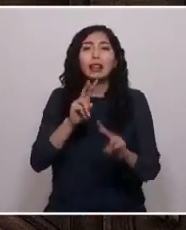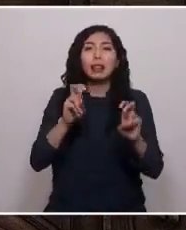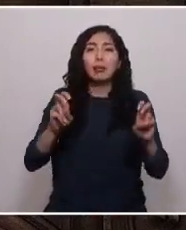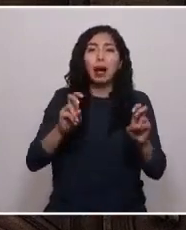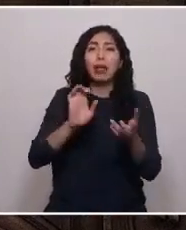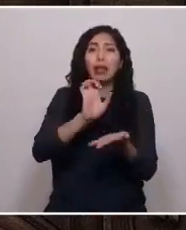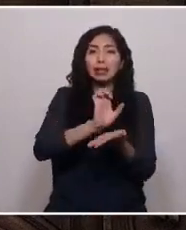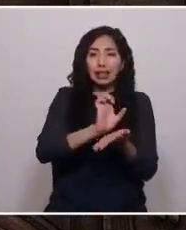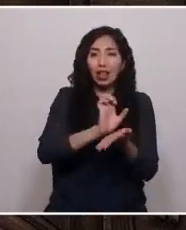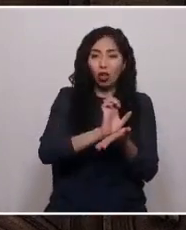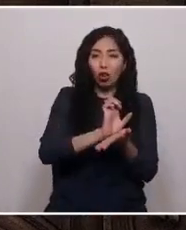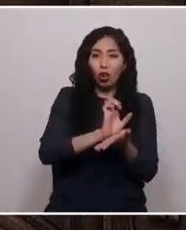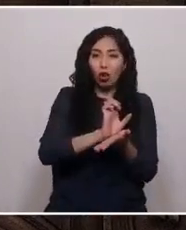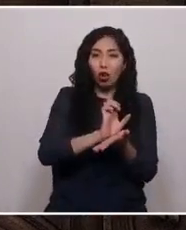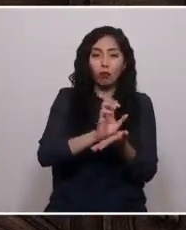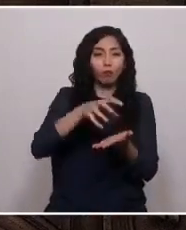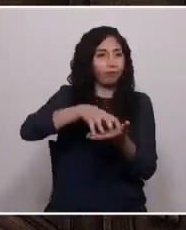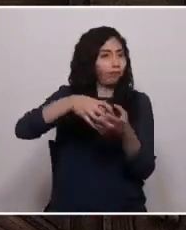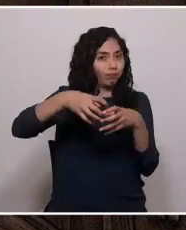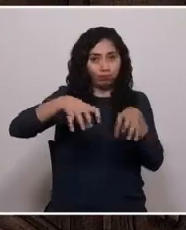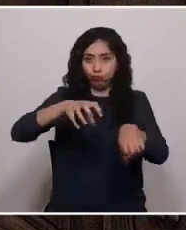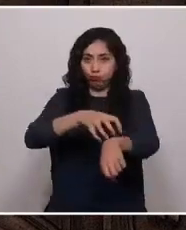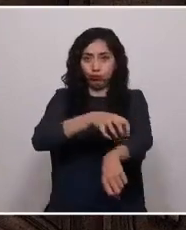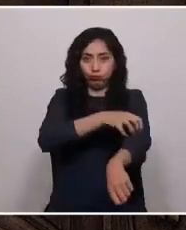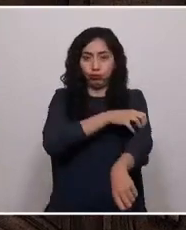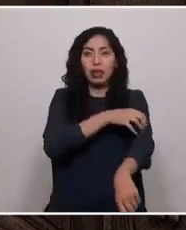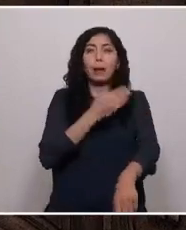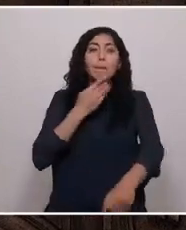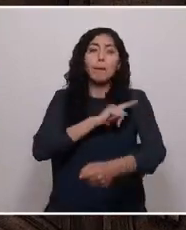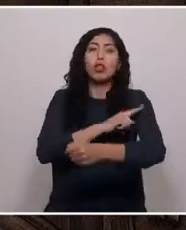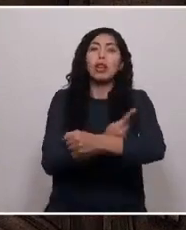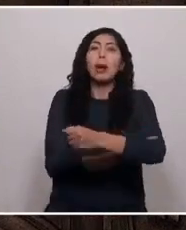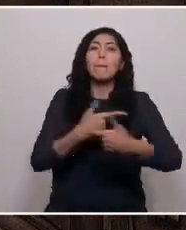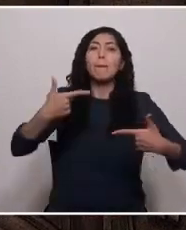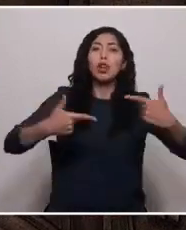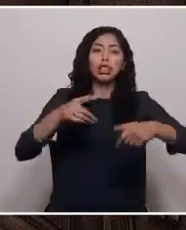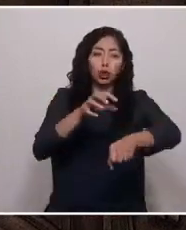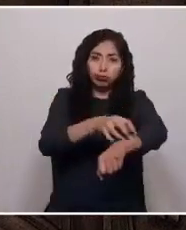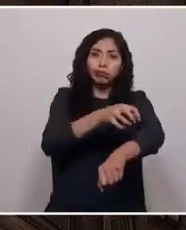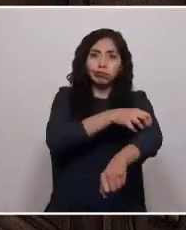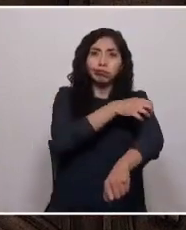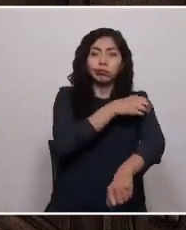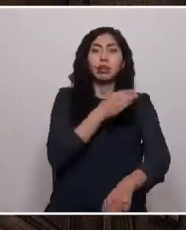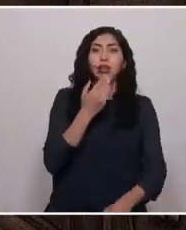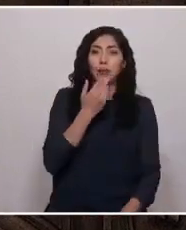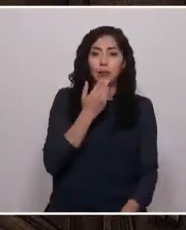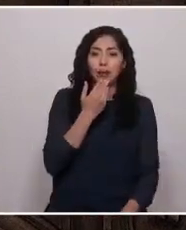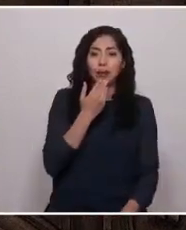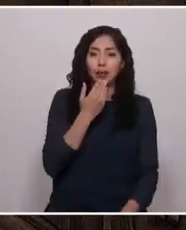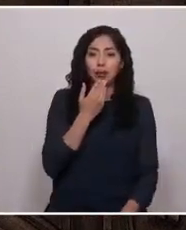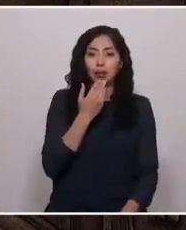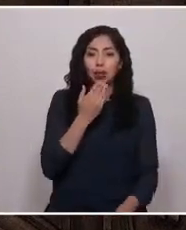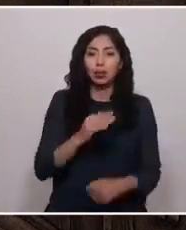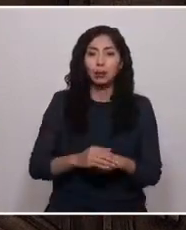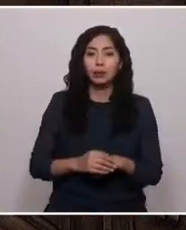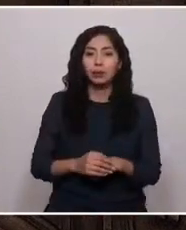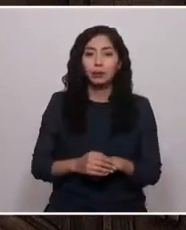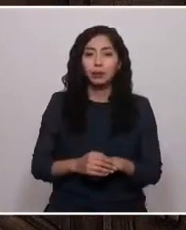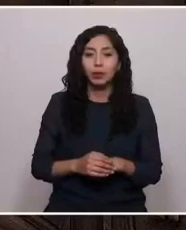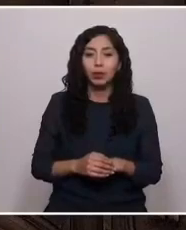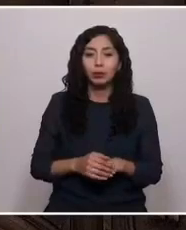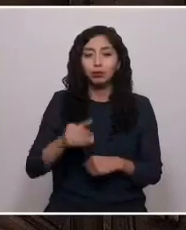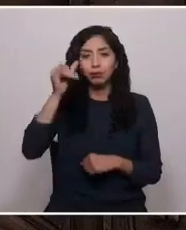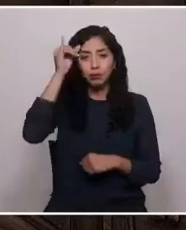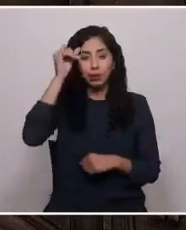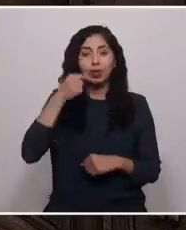política, eliminándose definitivamente la figura del delegado presidencial regional. Disculpe.